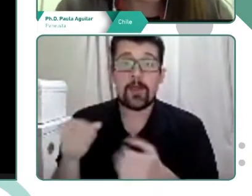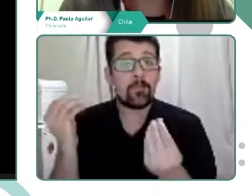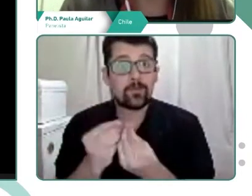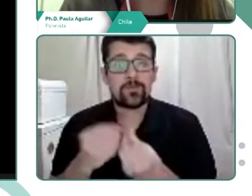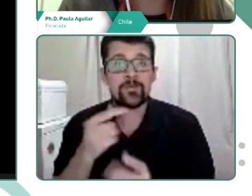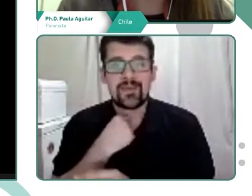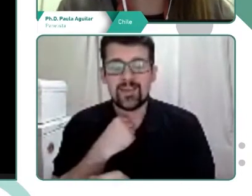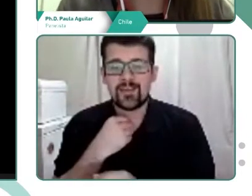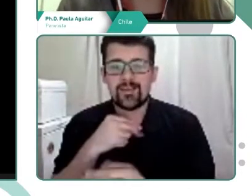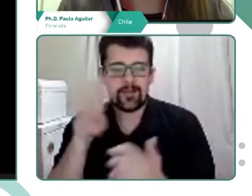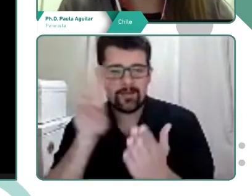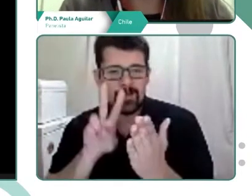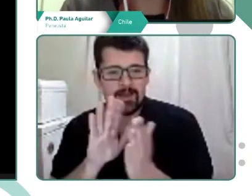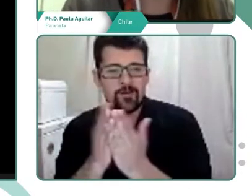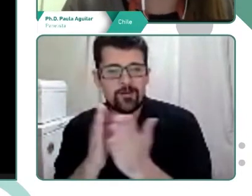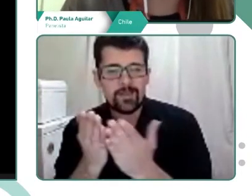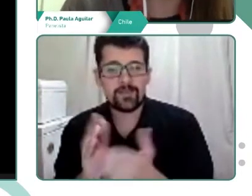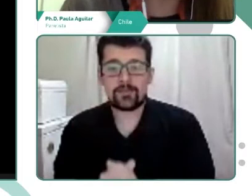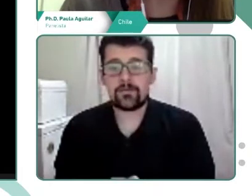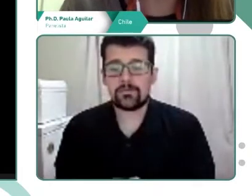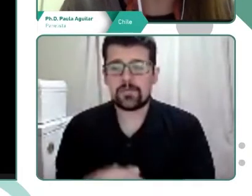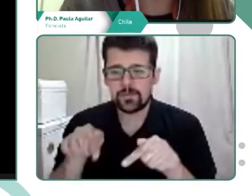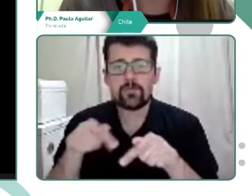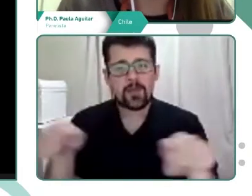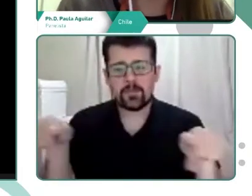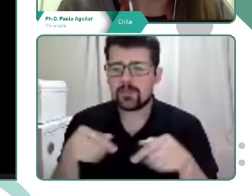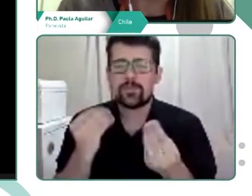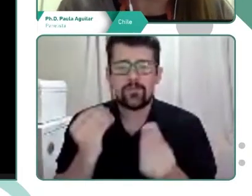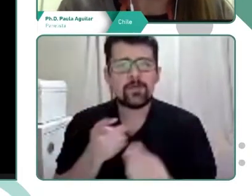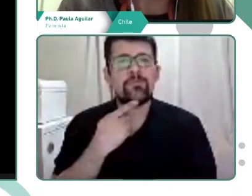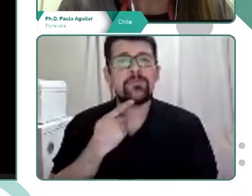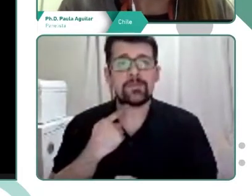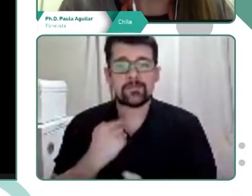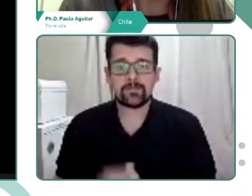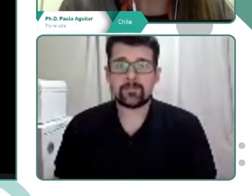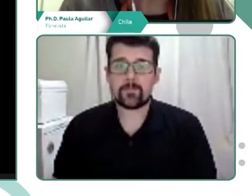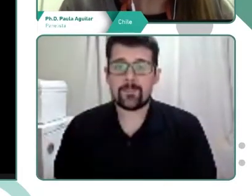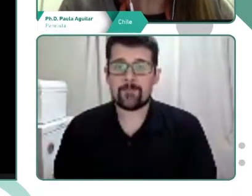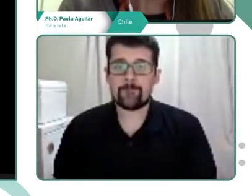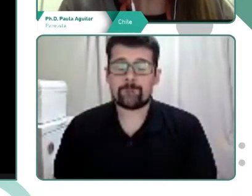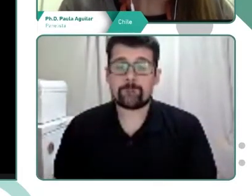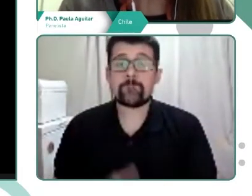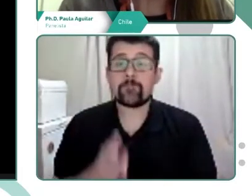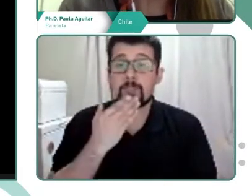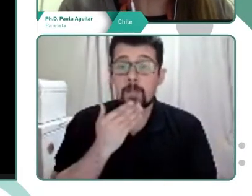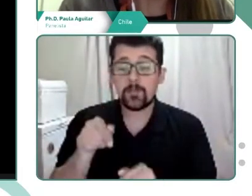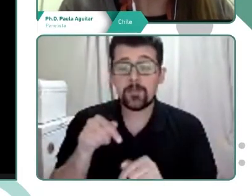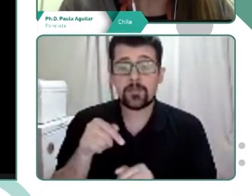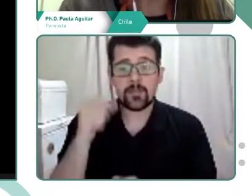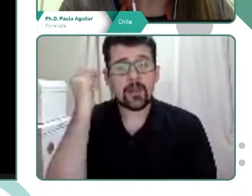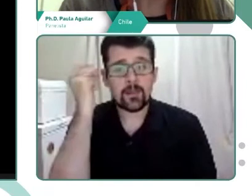libremente leer sus textos, entonces fue un espacio muy interesante. Y a través de esta propuesta